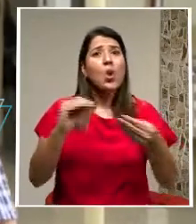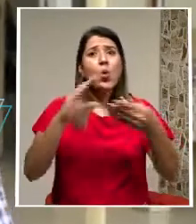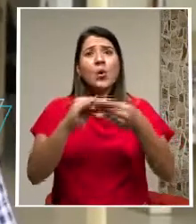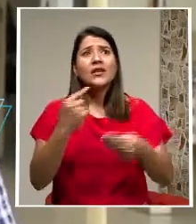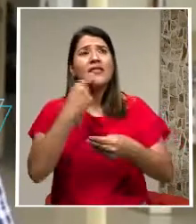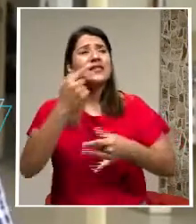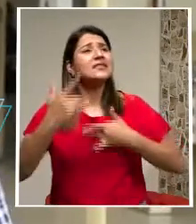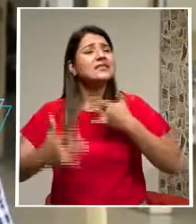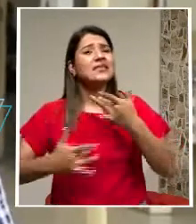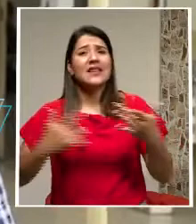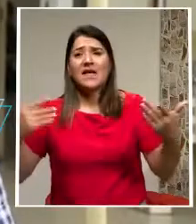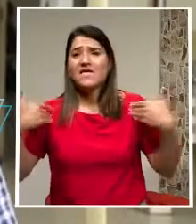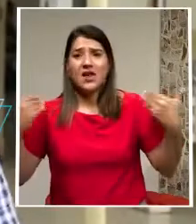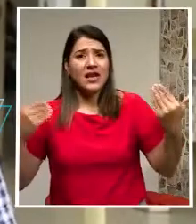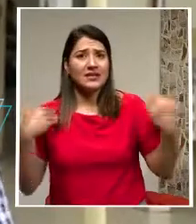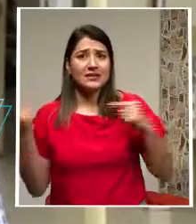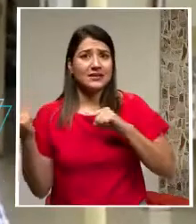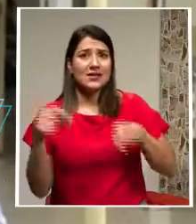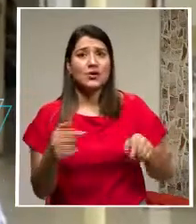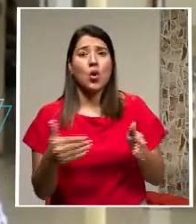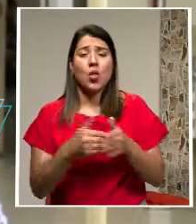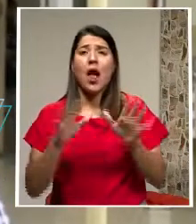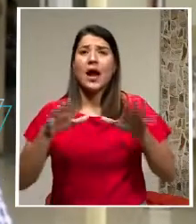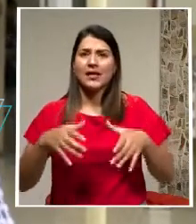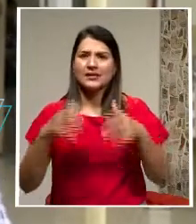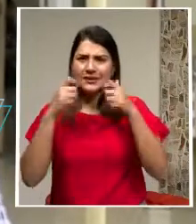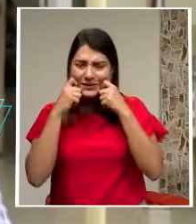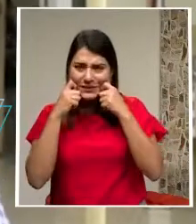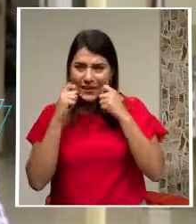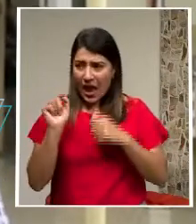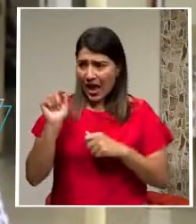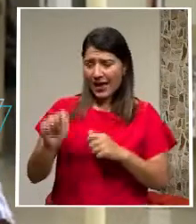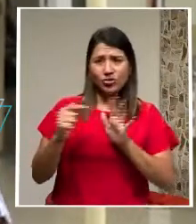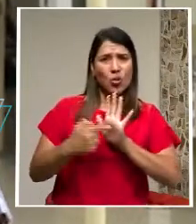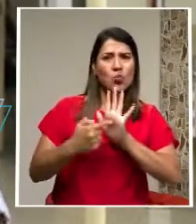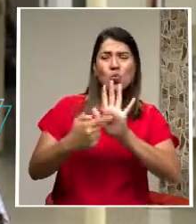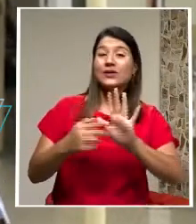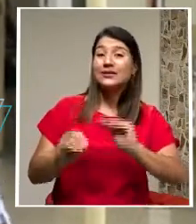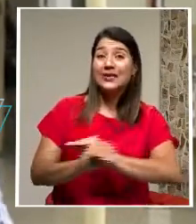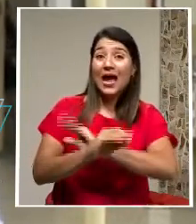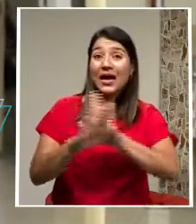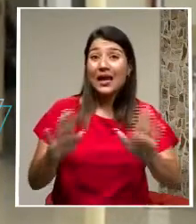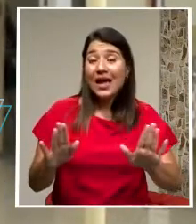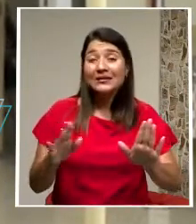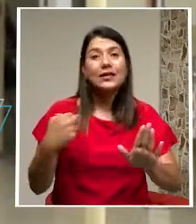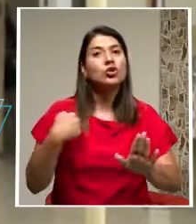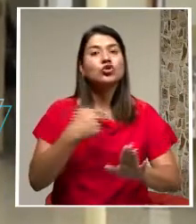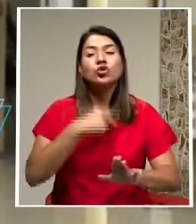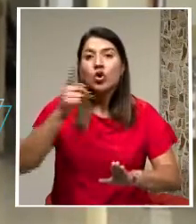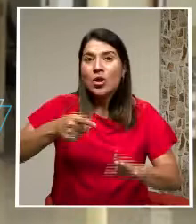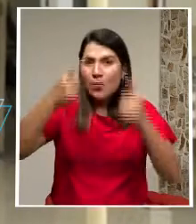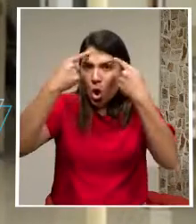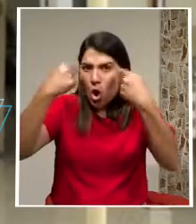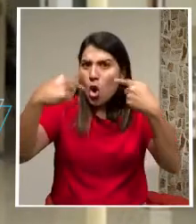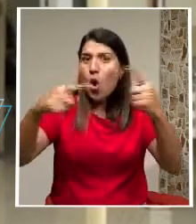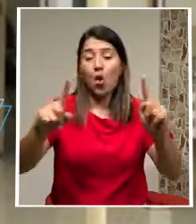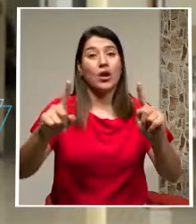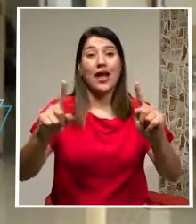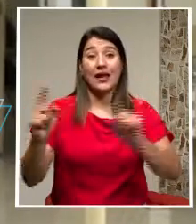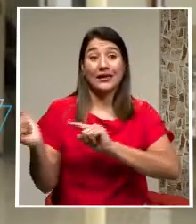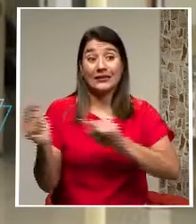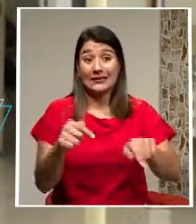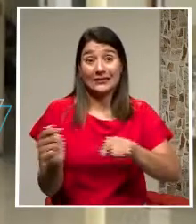sienten felices En el centro educativo Y eso es un claro Indicador De que el retorno Tenemos que lograrlo Ojalá En el 100% De